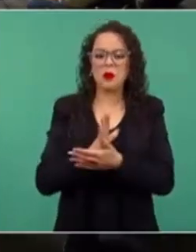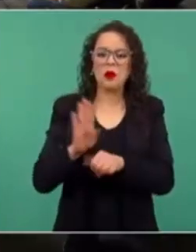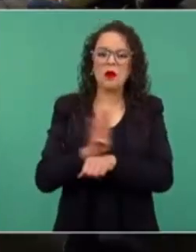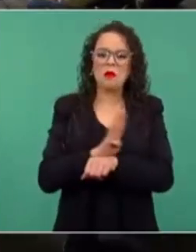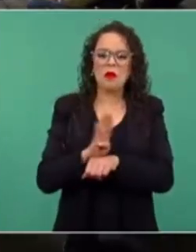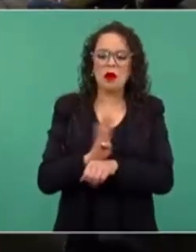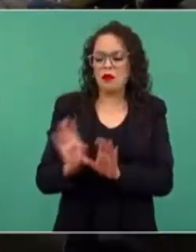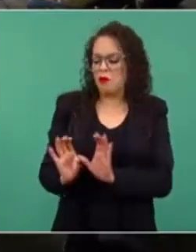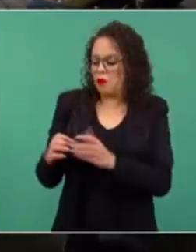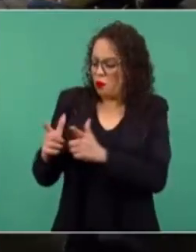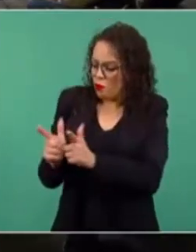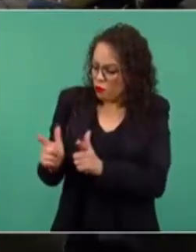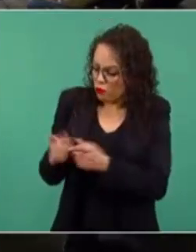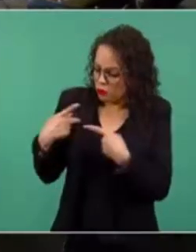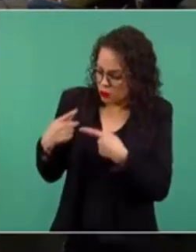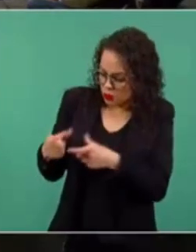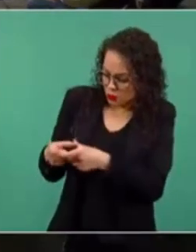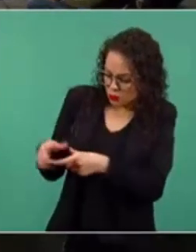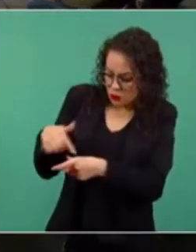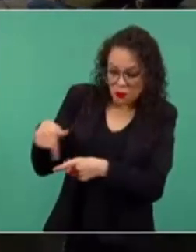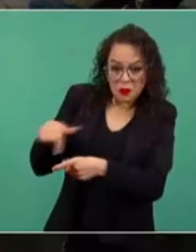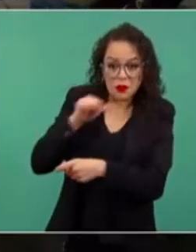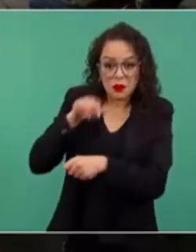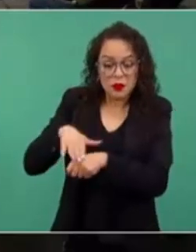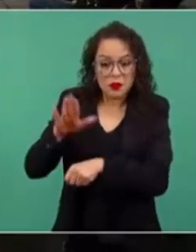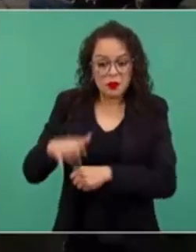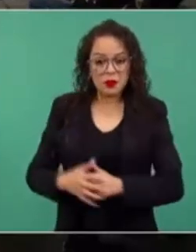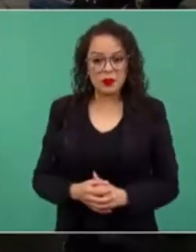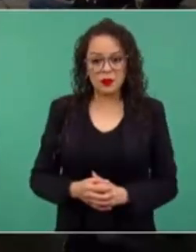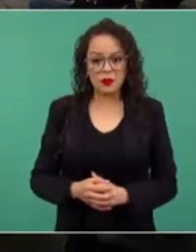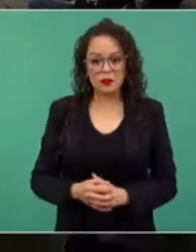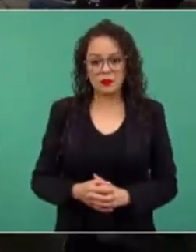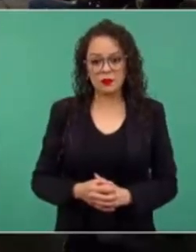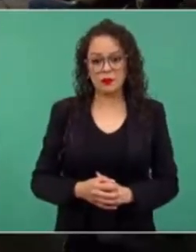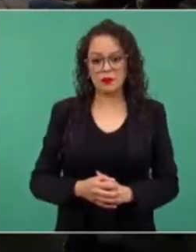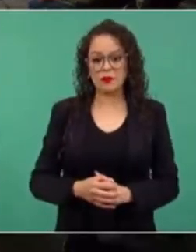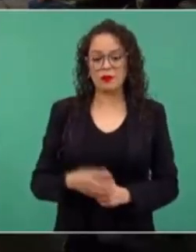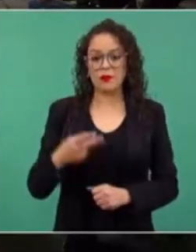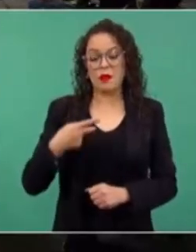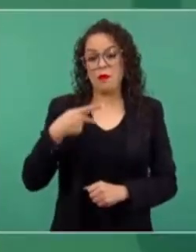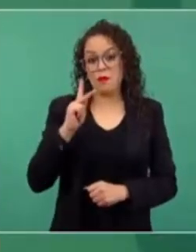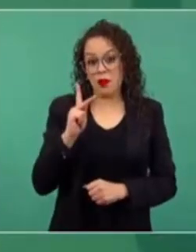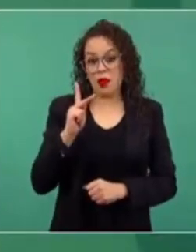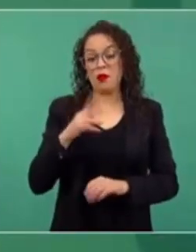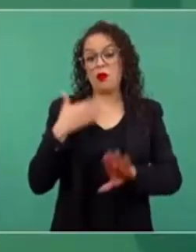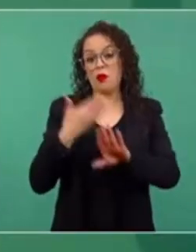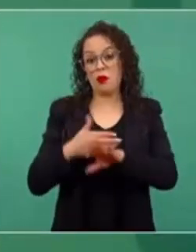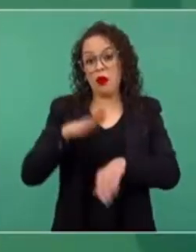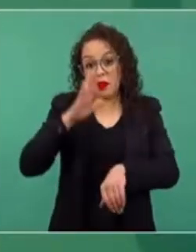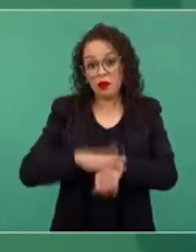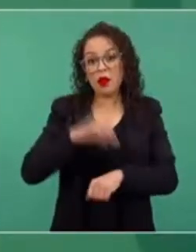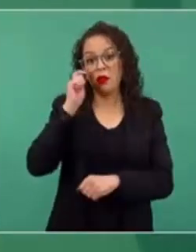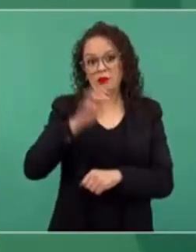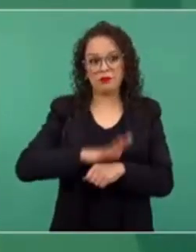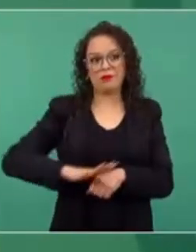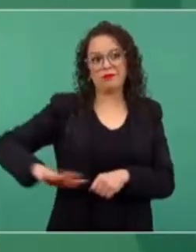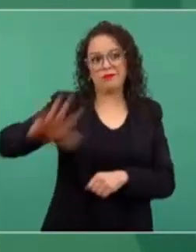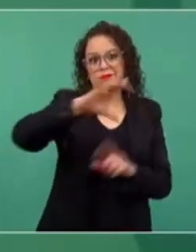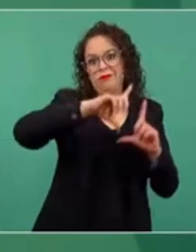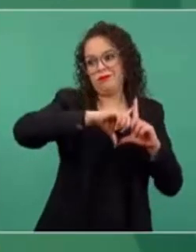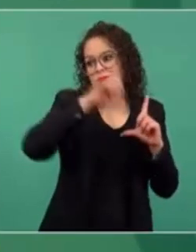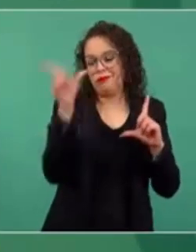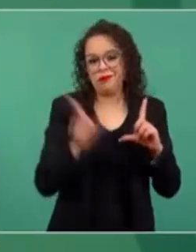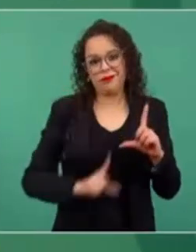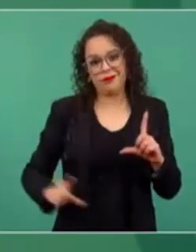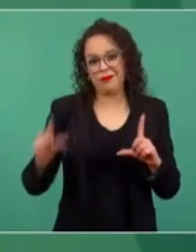en contra del interés del pueblo, de la nación. Ahora